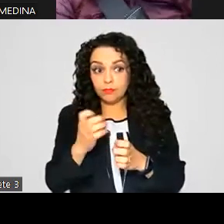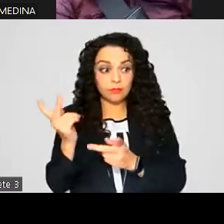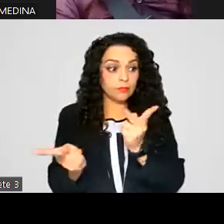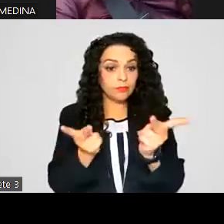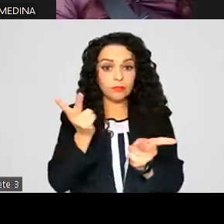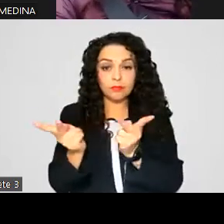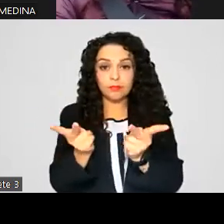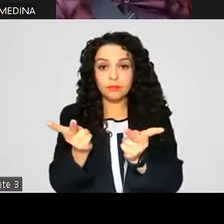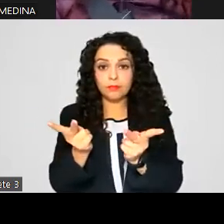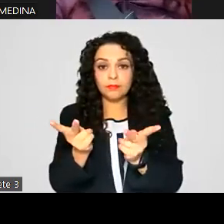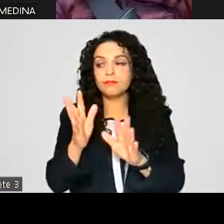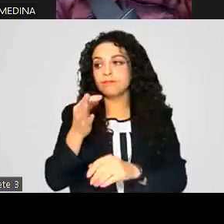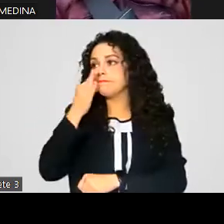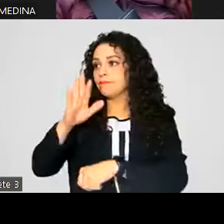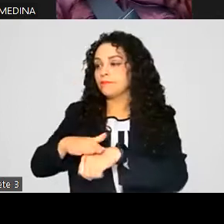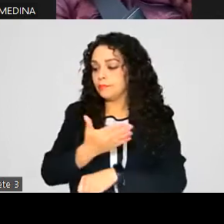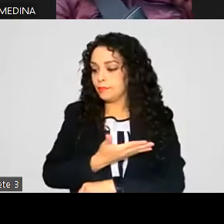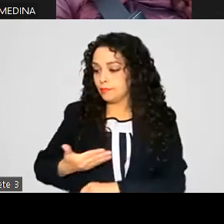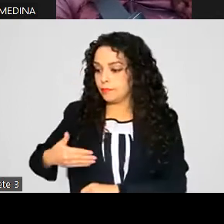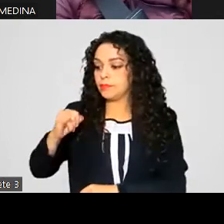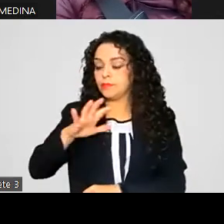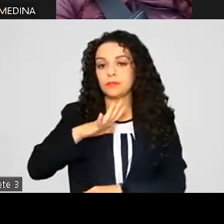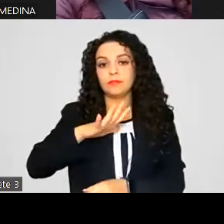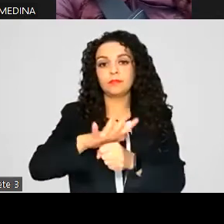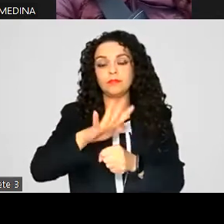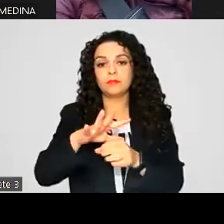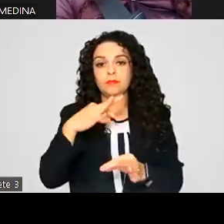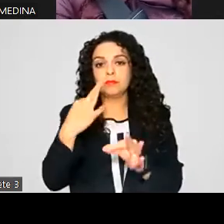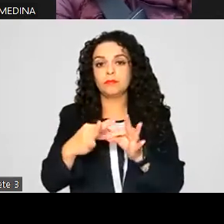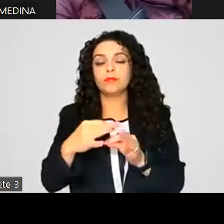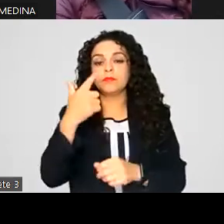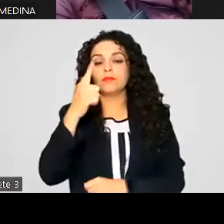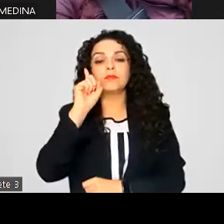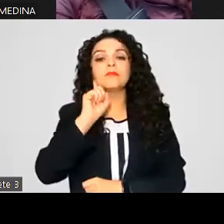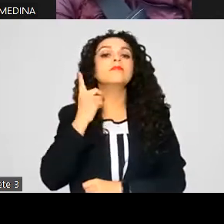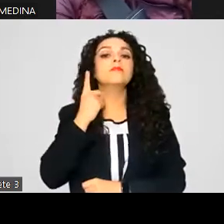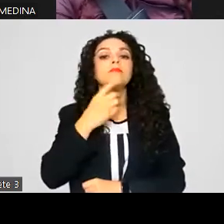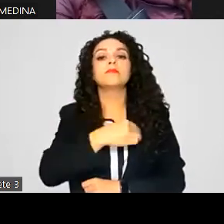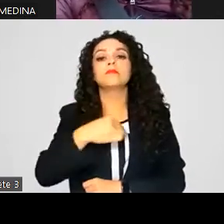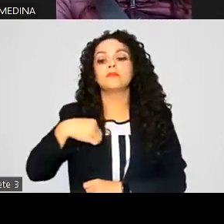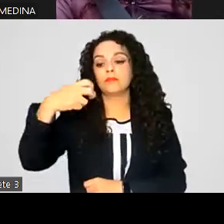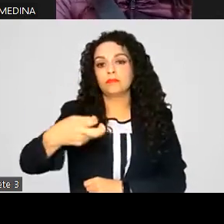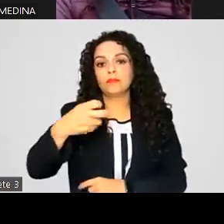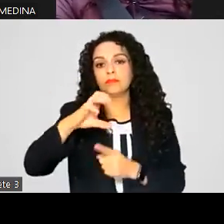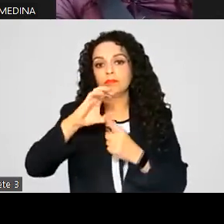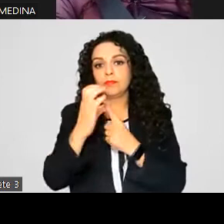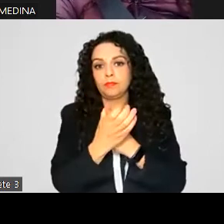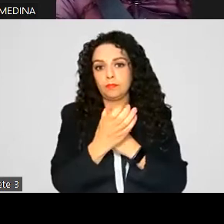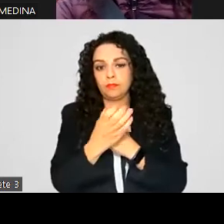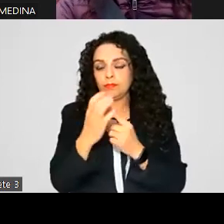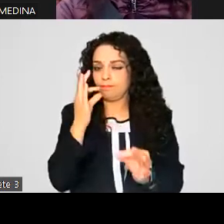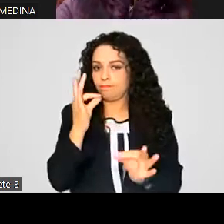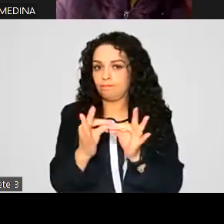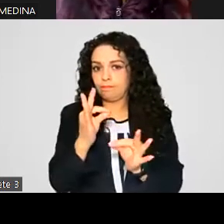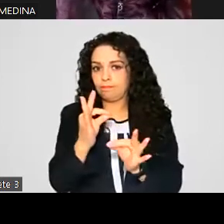Se informa la presidencia que se cuenta con la asistencia de siete diputadas integrantes de esta comisión. por. Perfecto, muchas gracias.